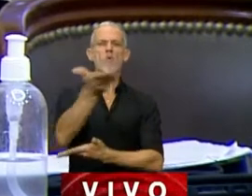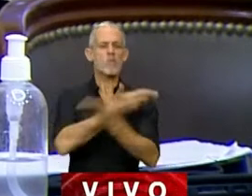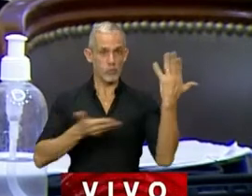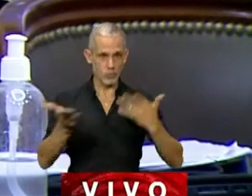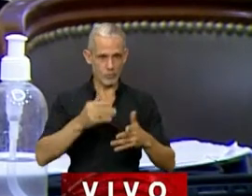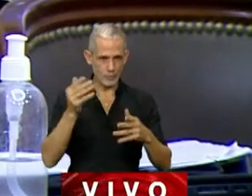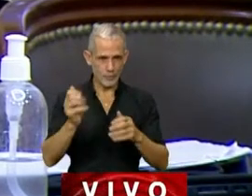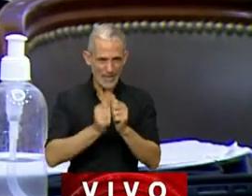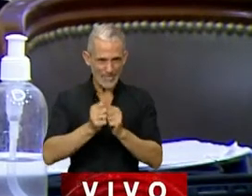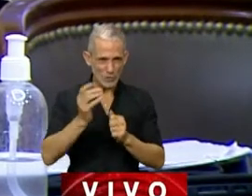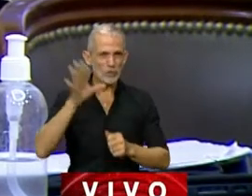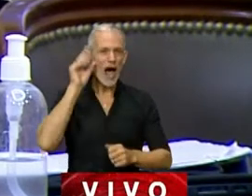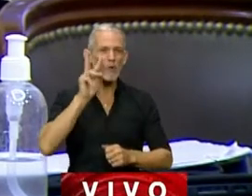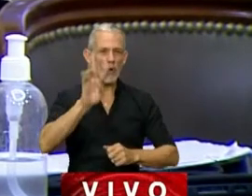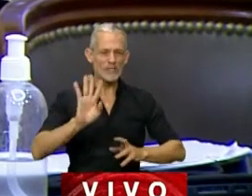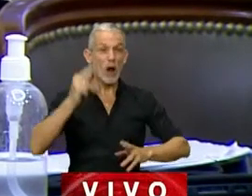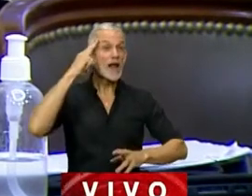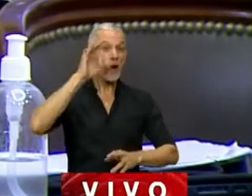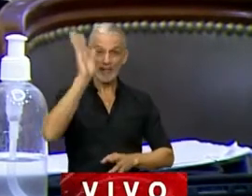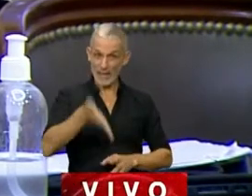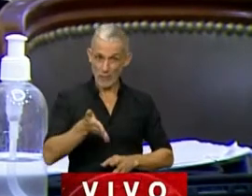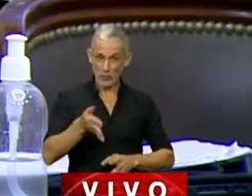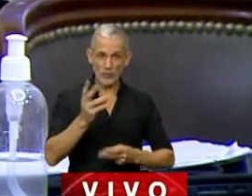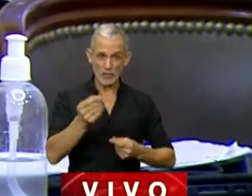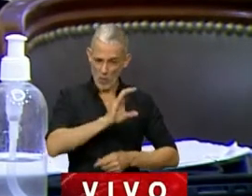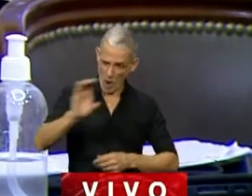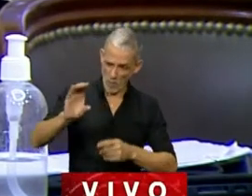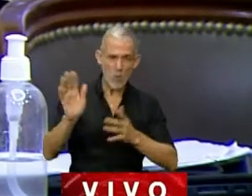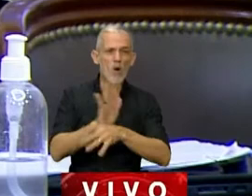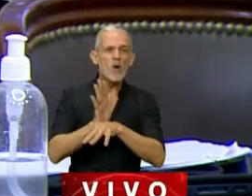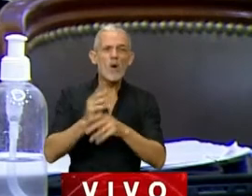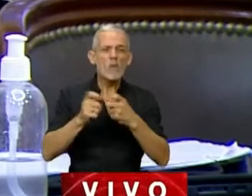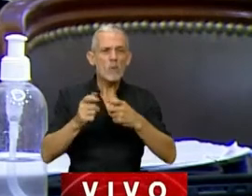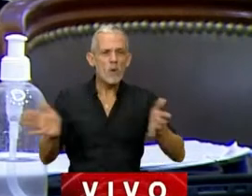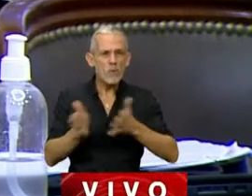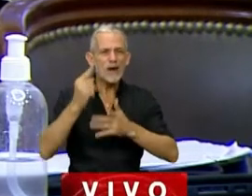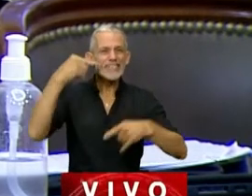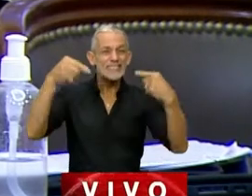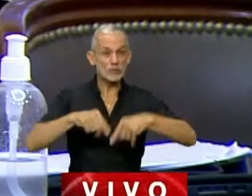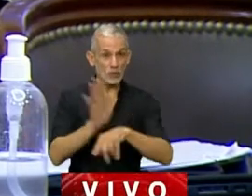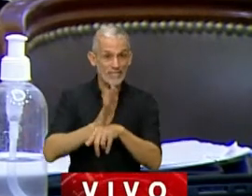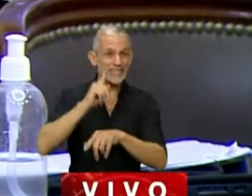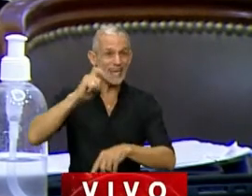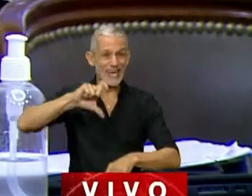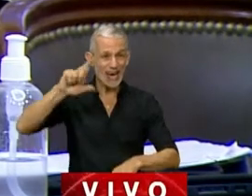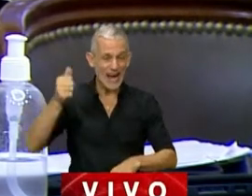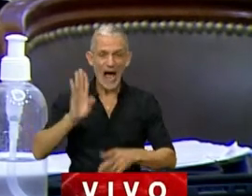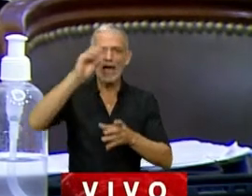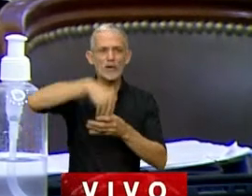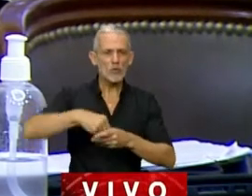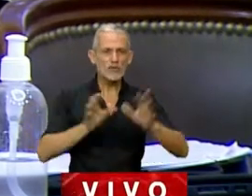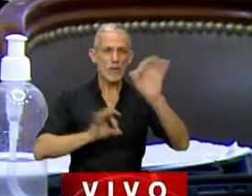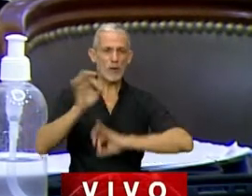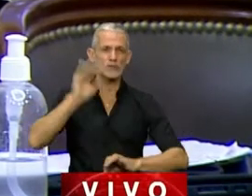generar nuestra industria audiovisual. Casi el 90% de los contenidos de fondos del fomento del Instituto de Cine, que además incluye los